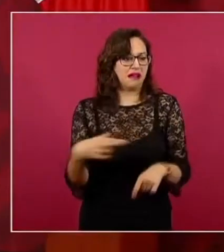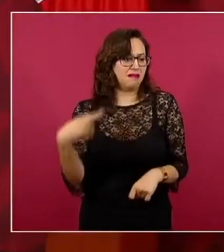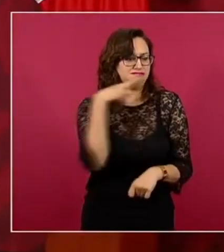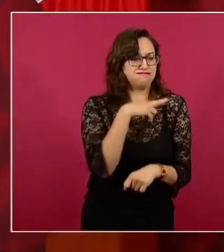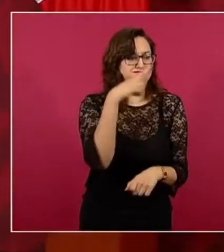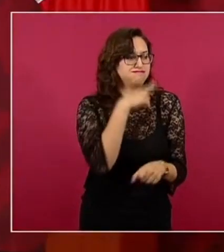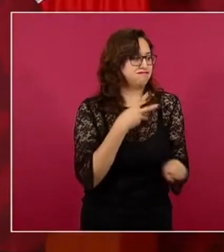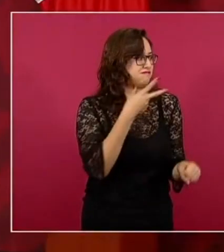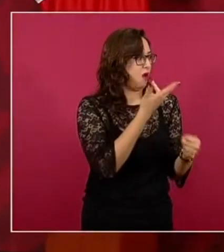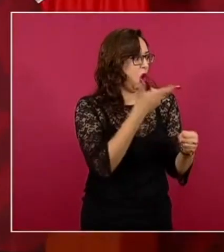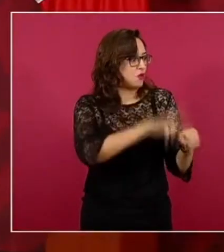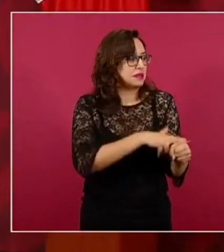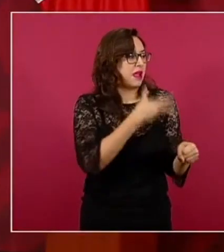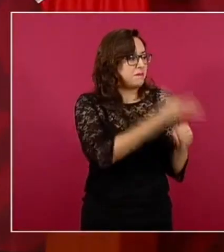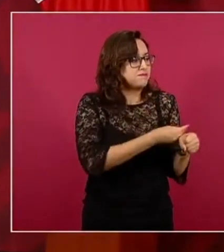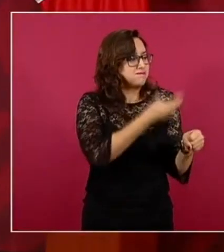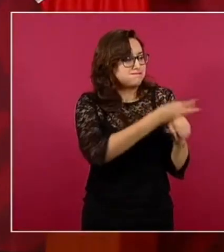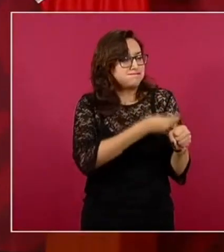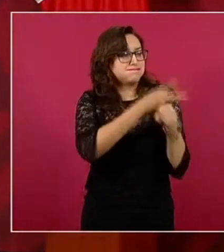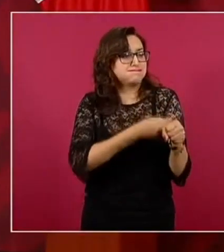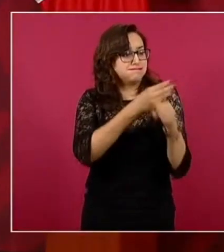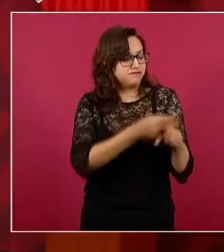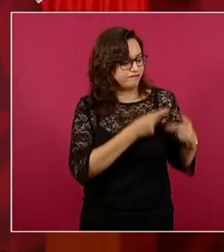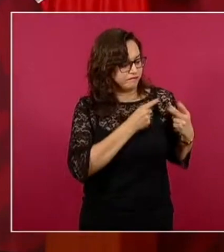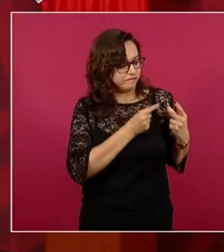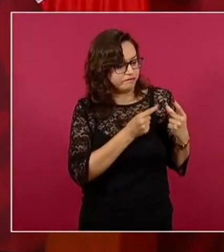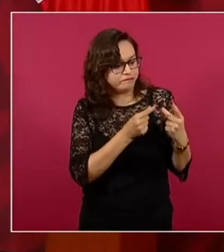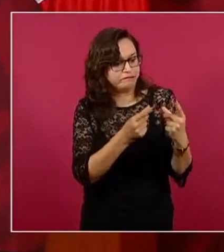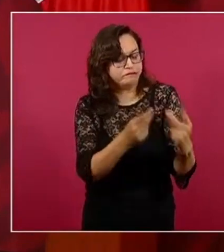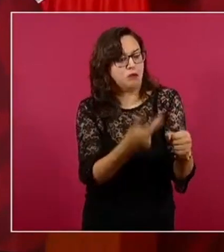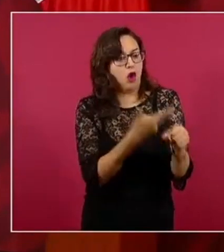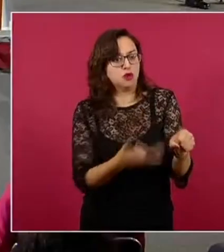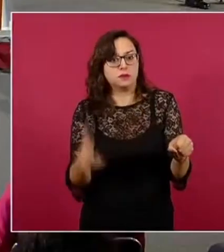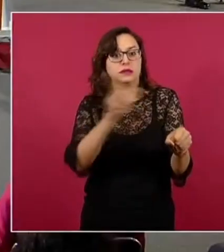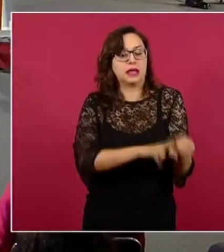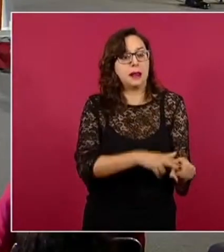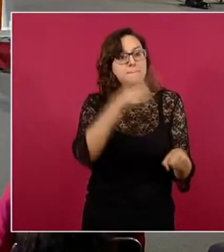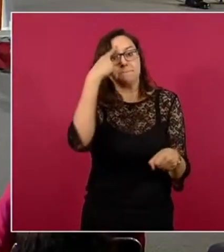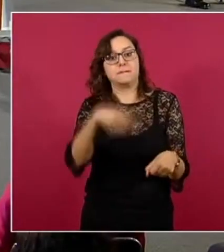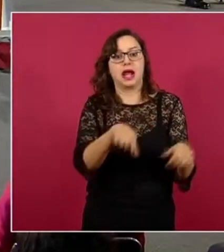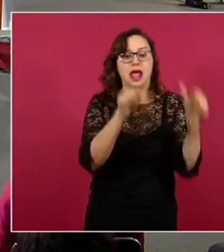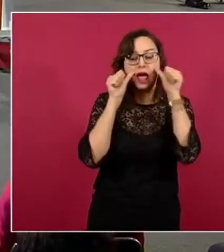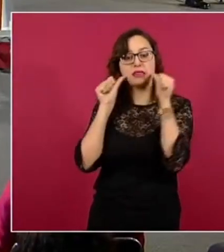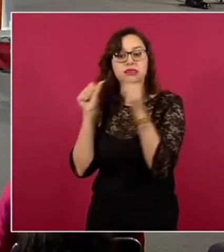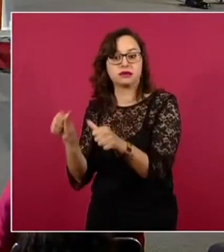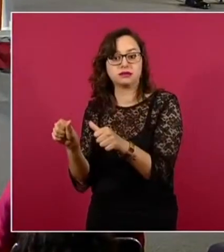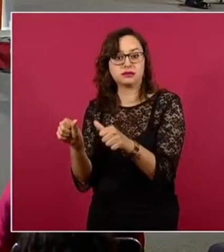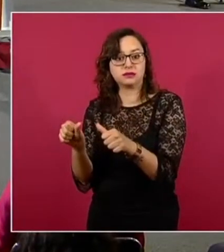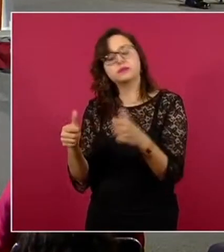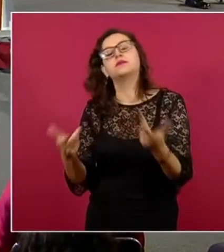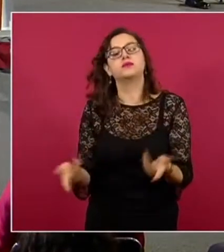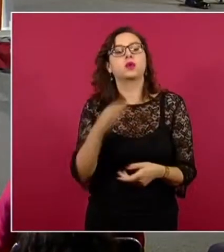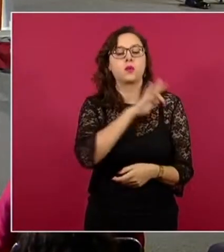unidades especiales COVID conforme fuimos haciendo la reconversión hospitalaria. Como se puede ver en el perfil de la epidemia, el perfil está